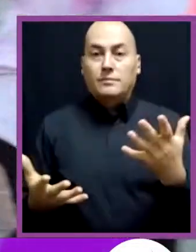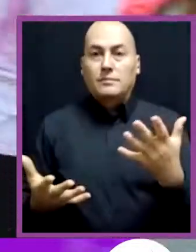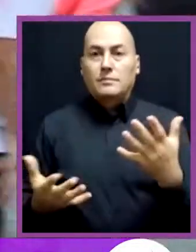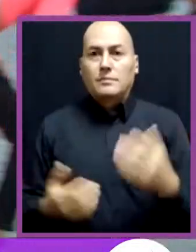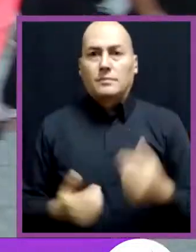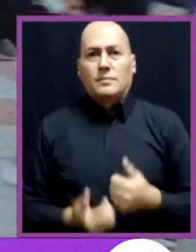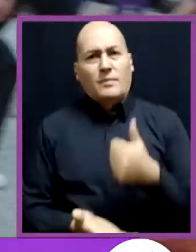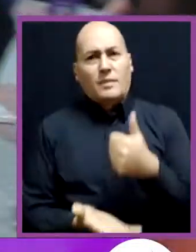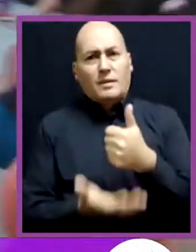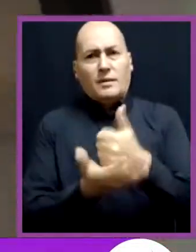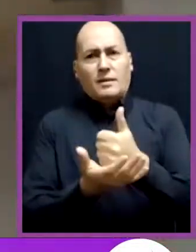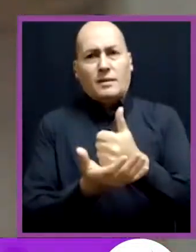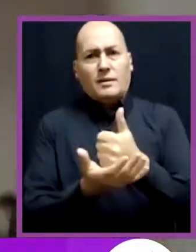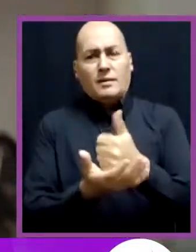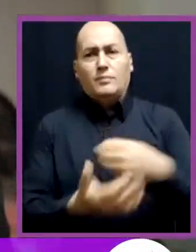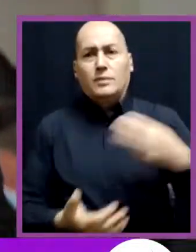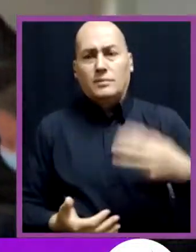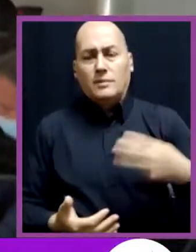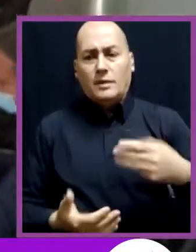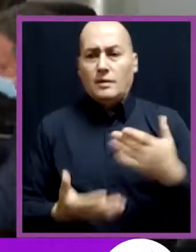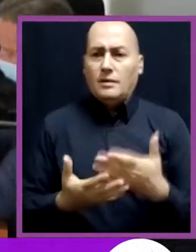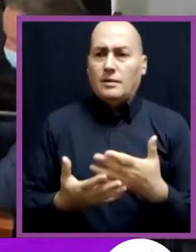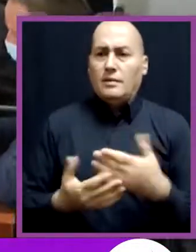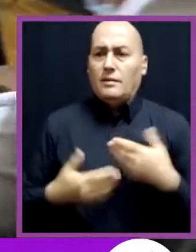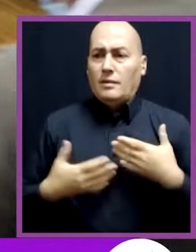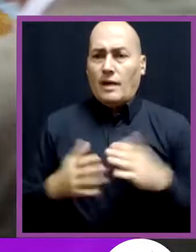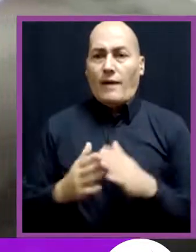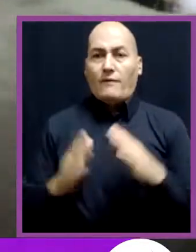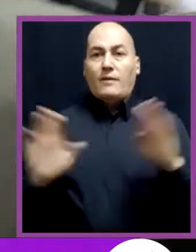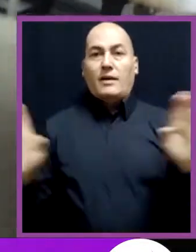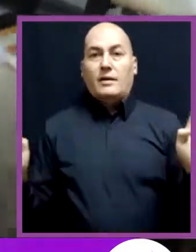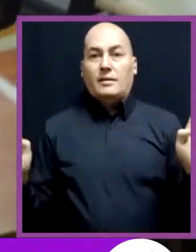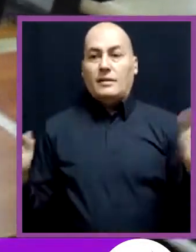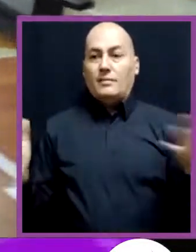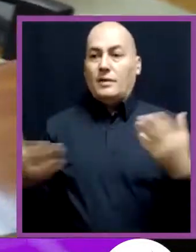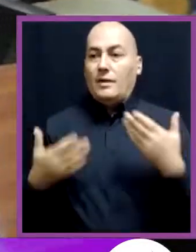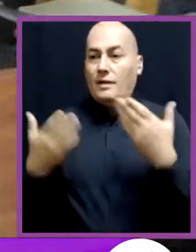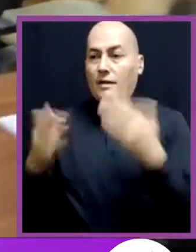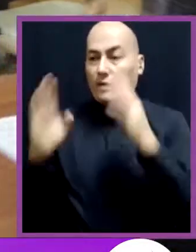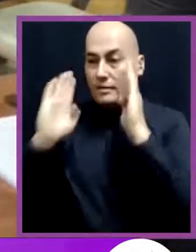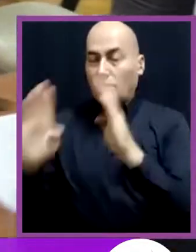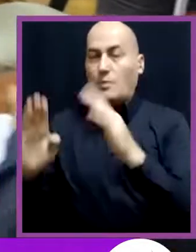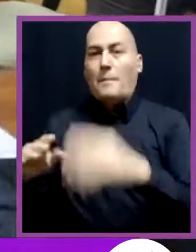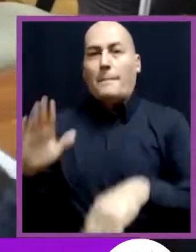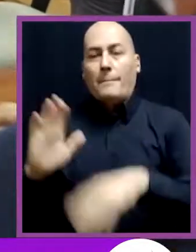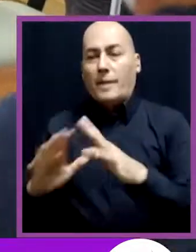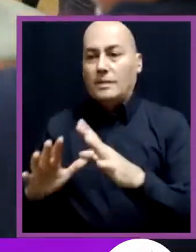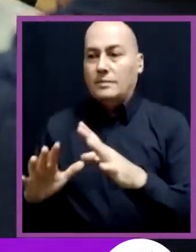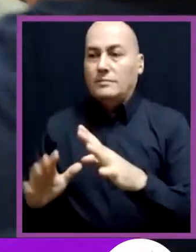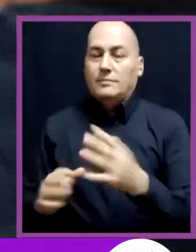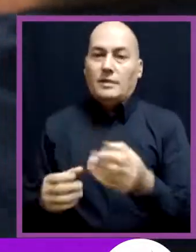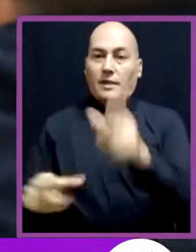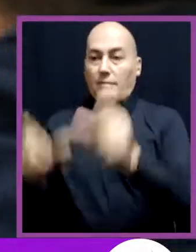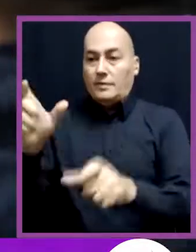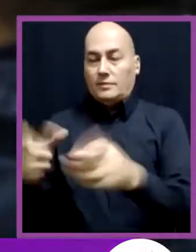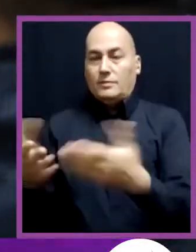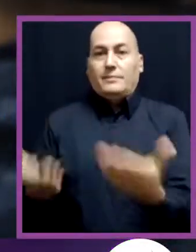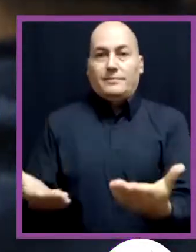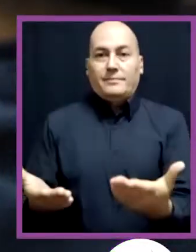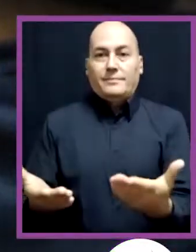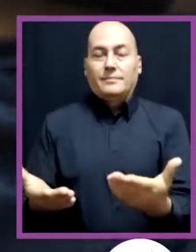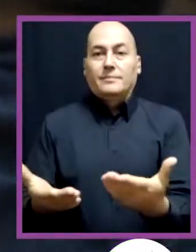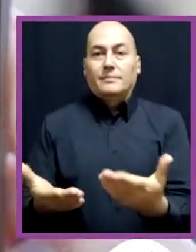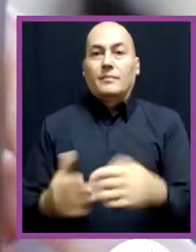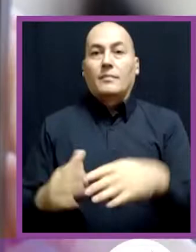Asimismo, Alcaldía Abierta y Ciudadana nos permitió entregar más y mejor atención a las San Bernardinas y San Bernardinas.